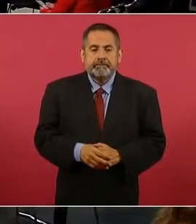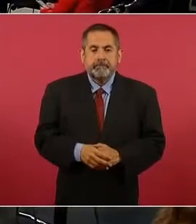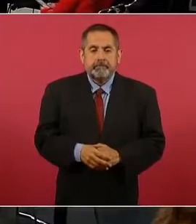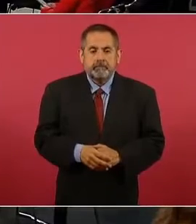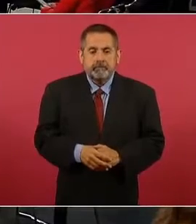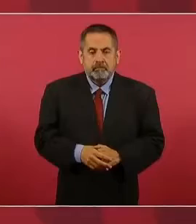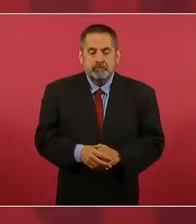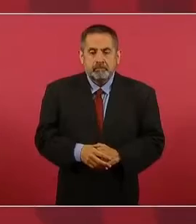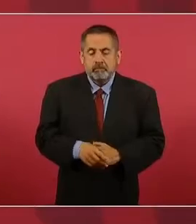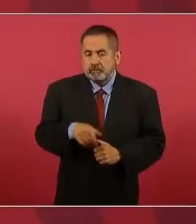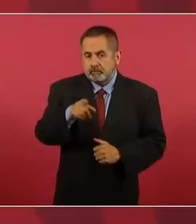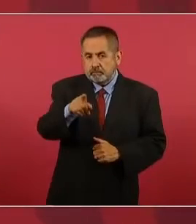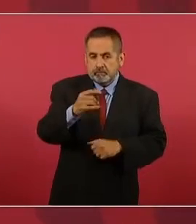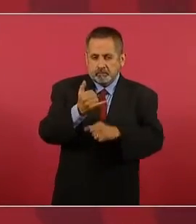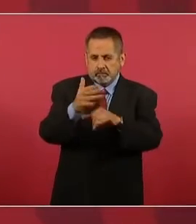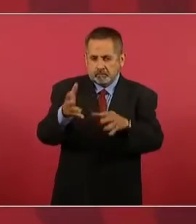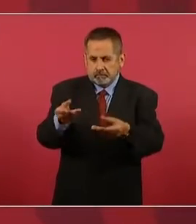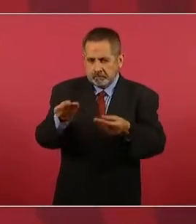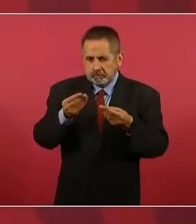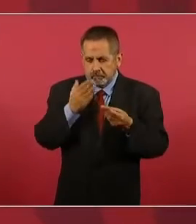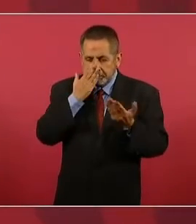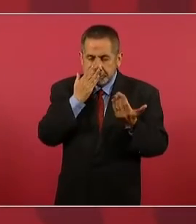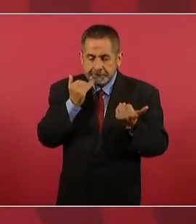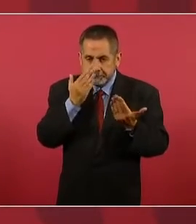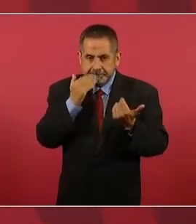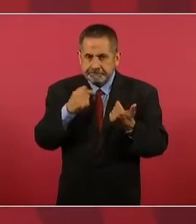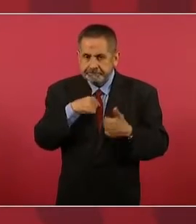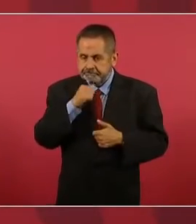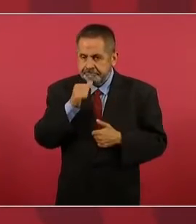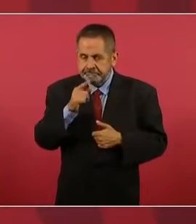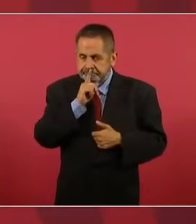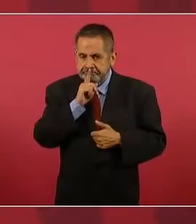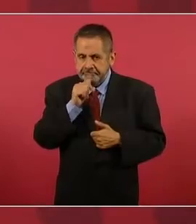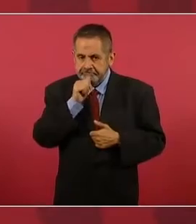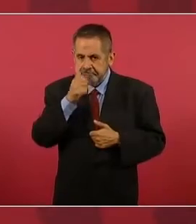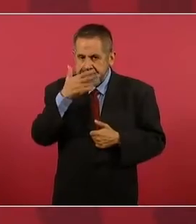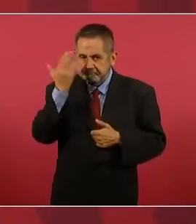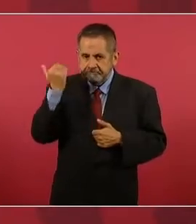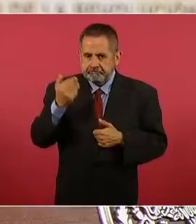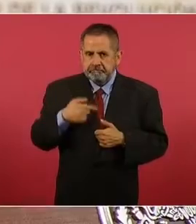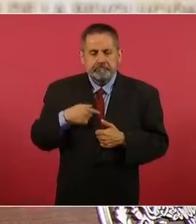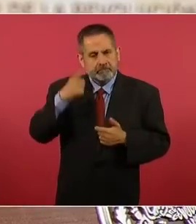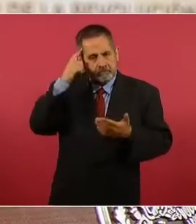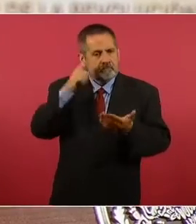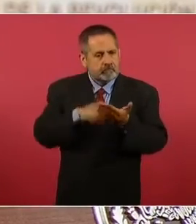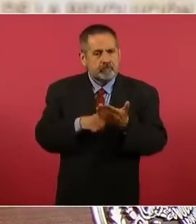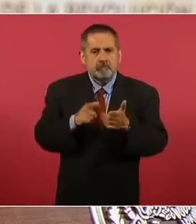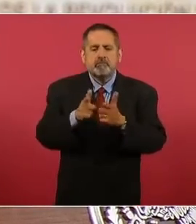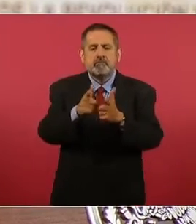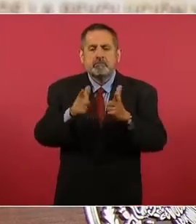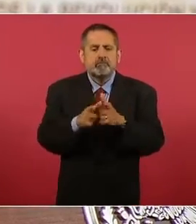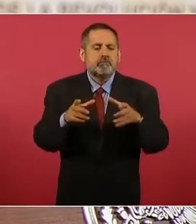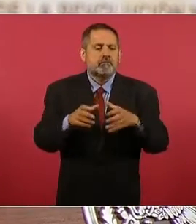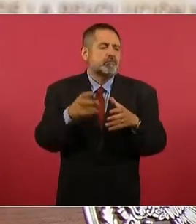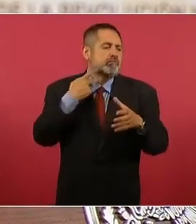no tengo información y yo creo que lo pueden hacer los partidos,